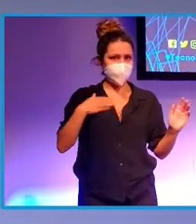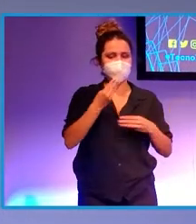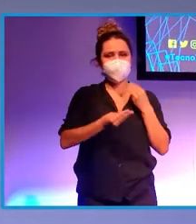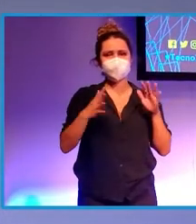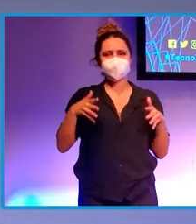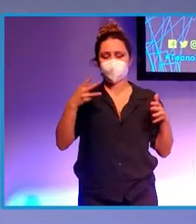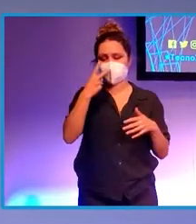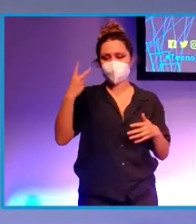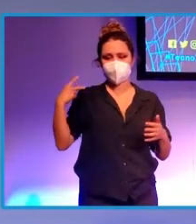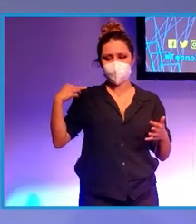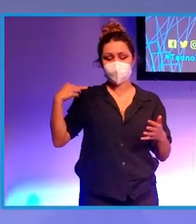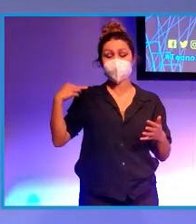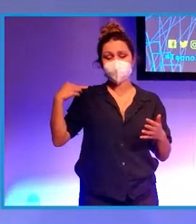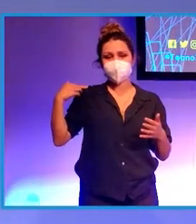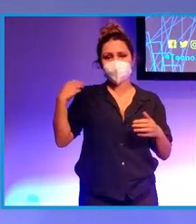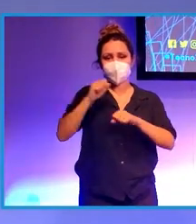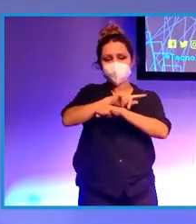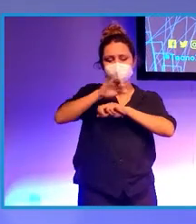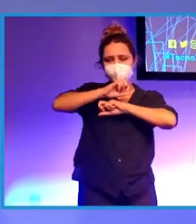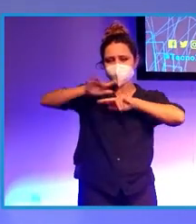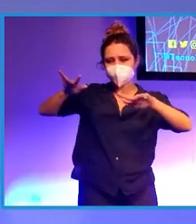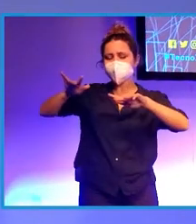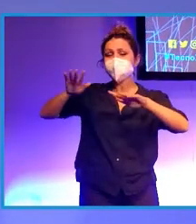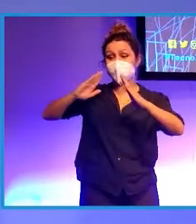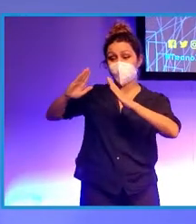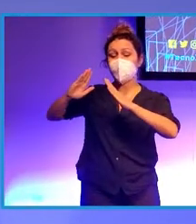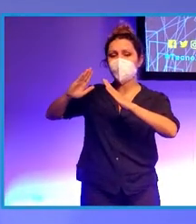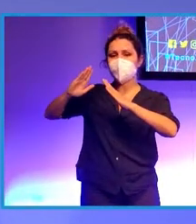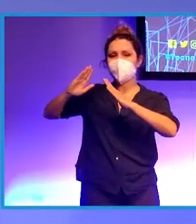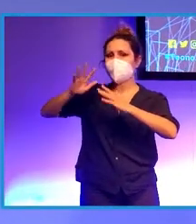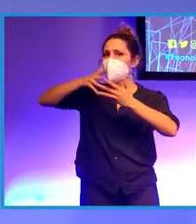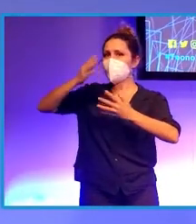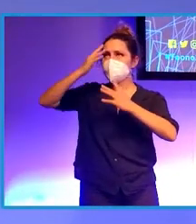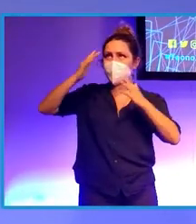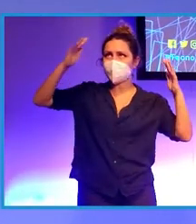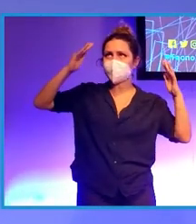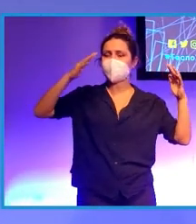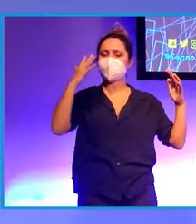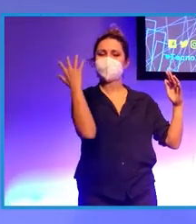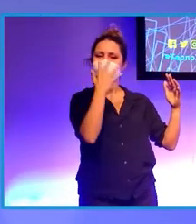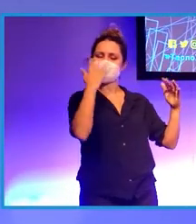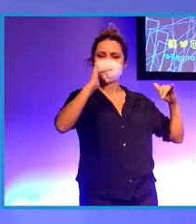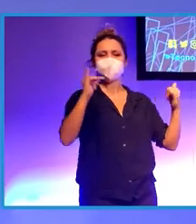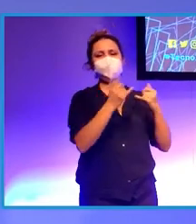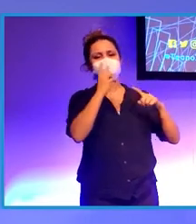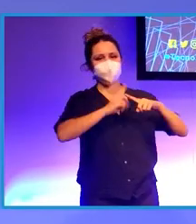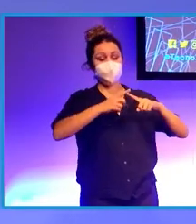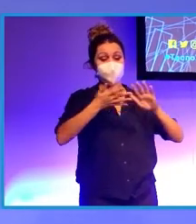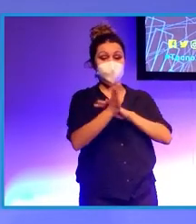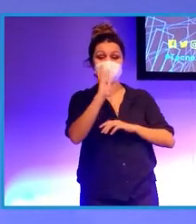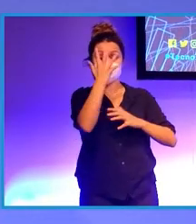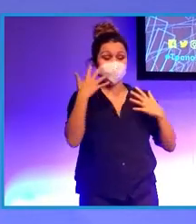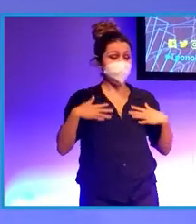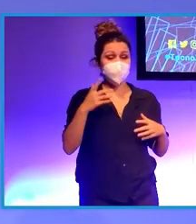estos dos años de pandemia de coronavirus es trasladarme a los carnavales de Santa Cruz de Tenerife. Ponerme el disfraz más